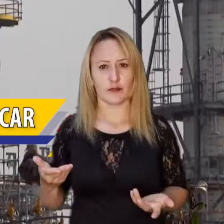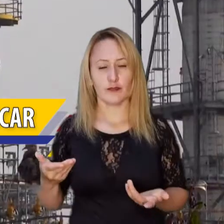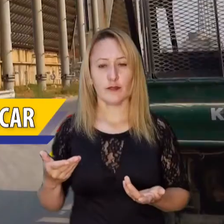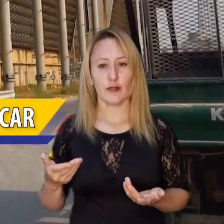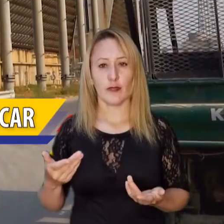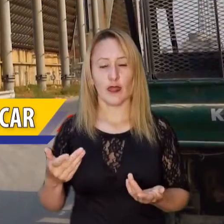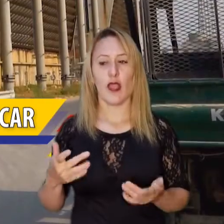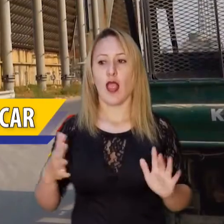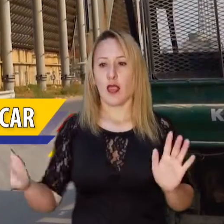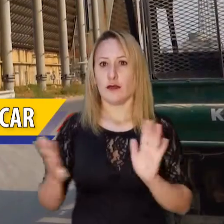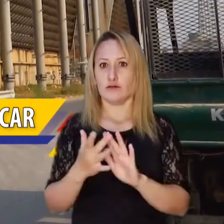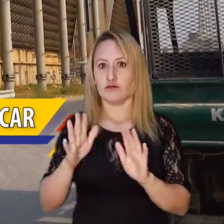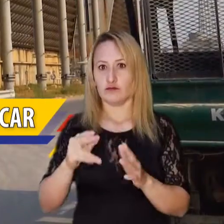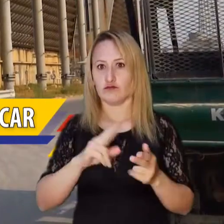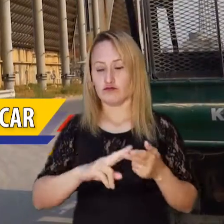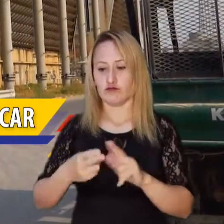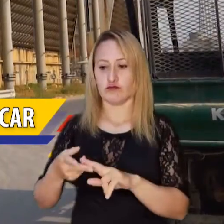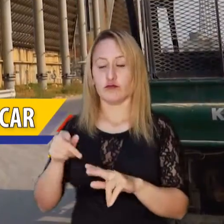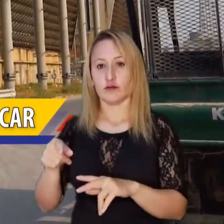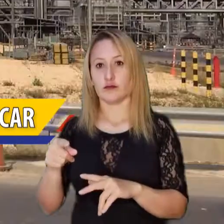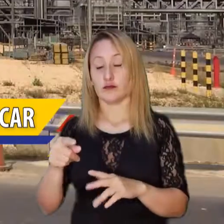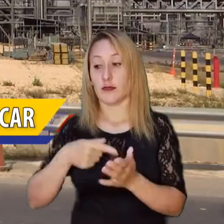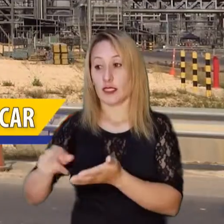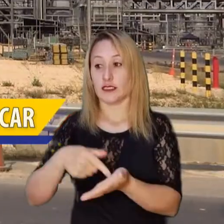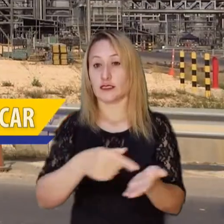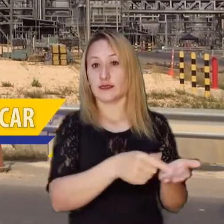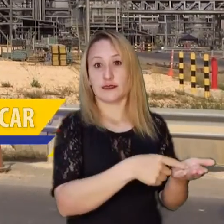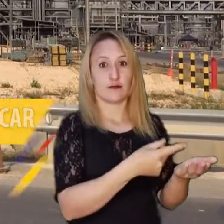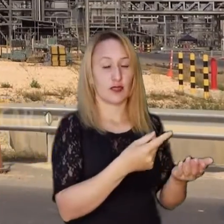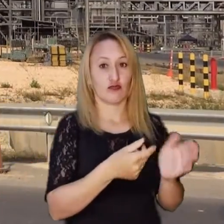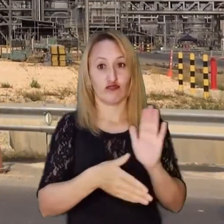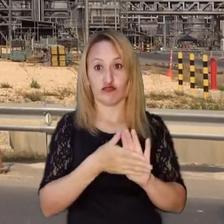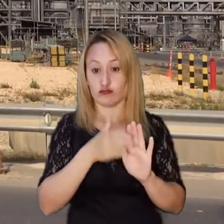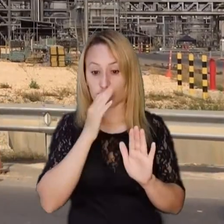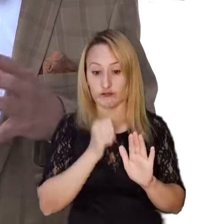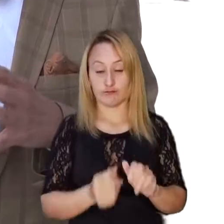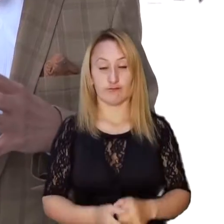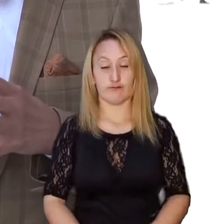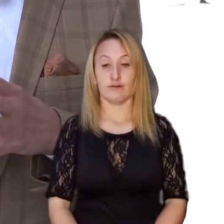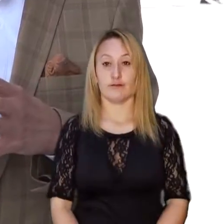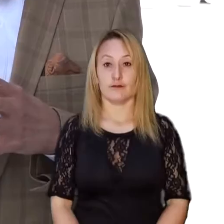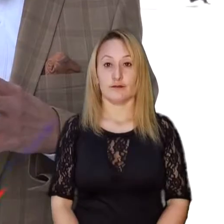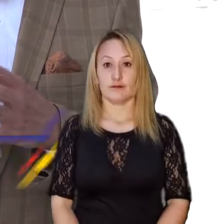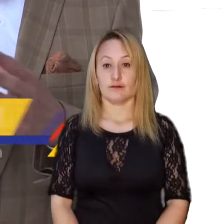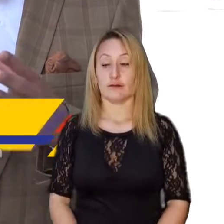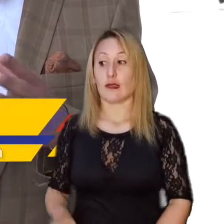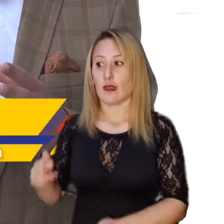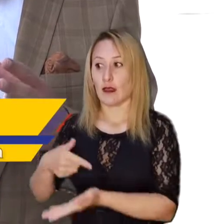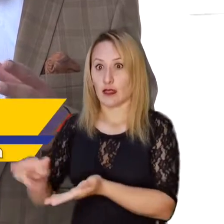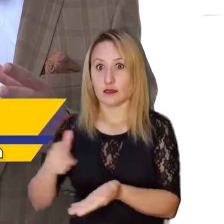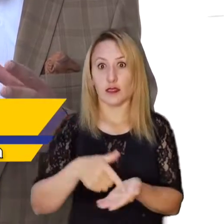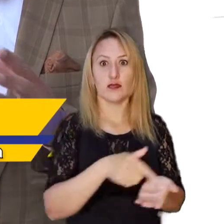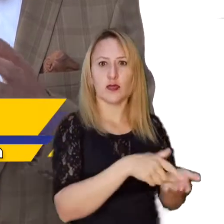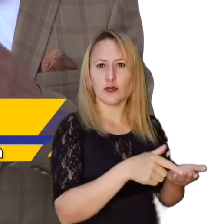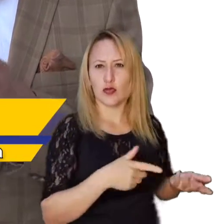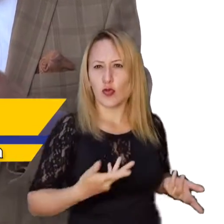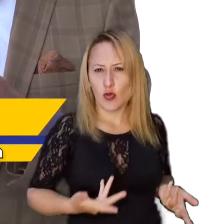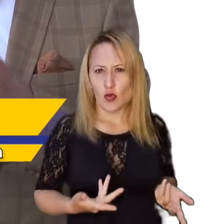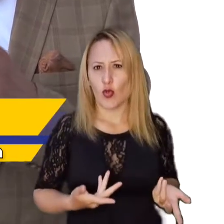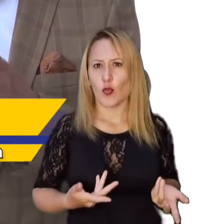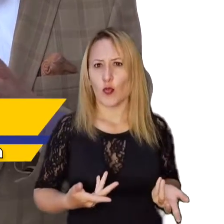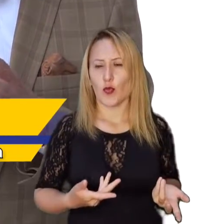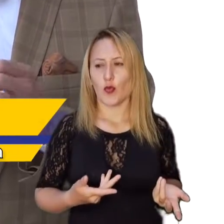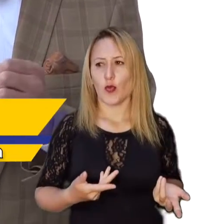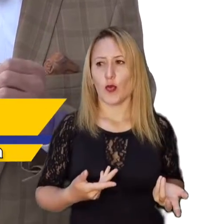General por Reficar está relacionado con gastos sin aparente justificación. Tienen que ver con gastos que se